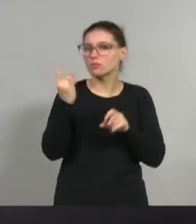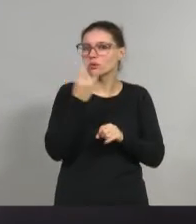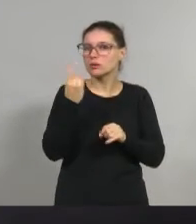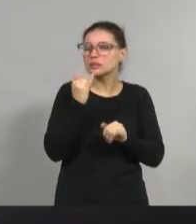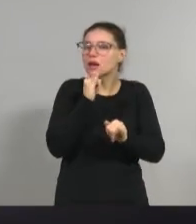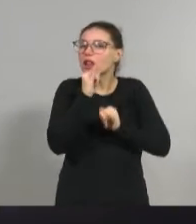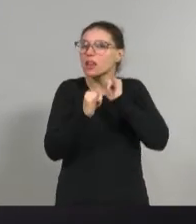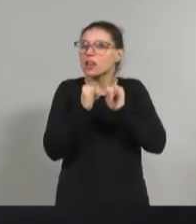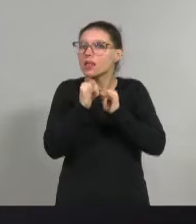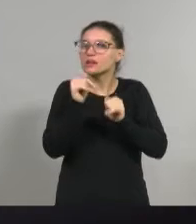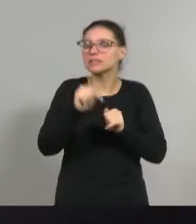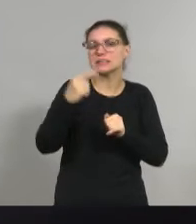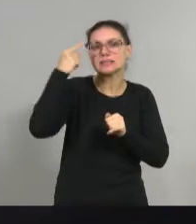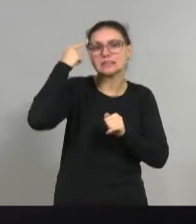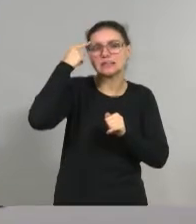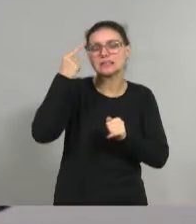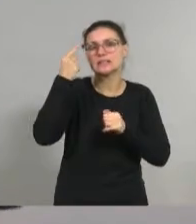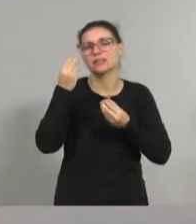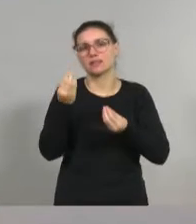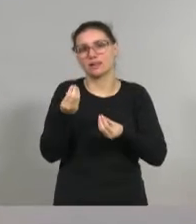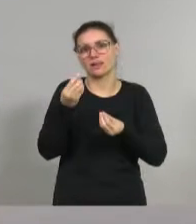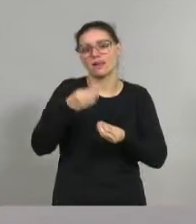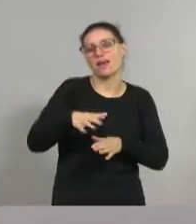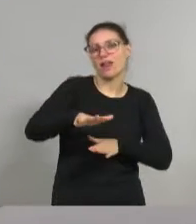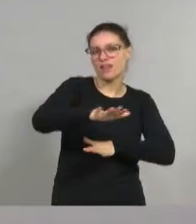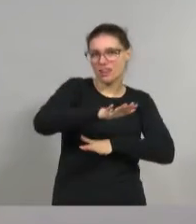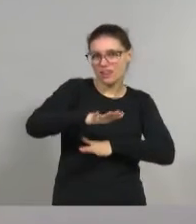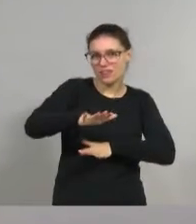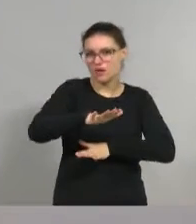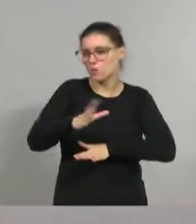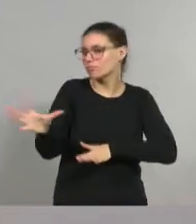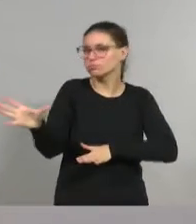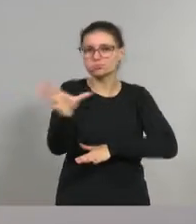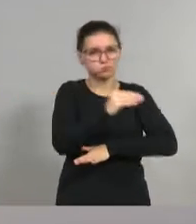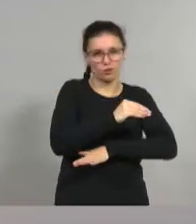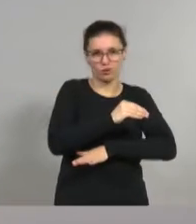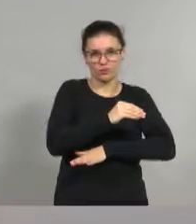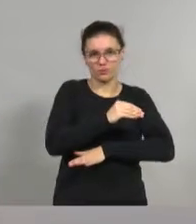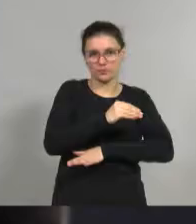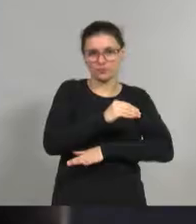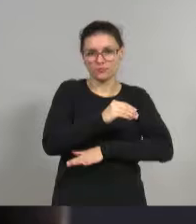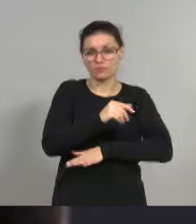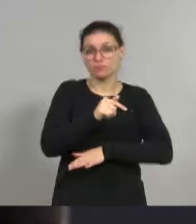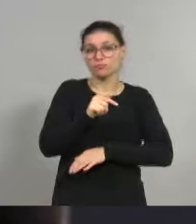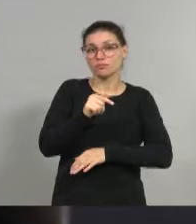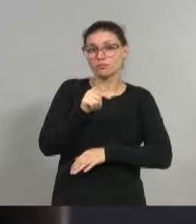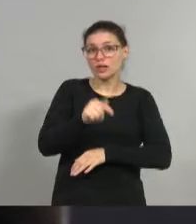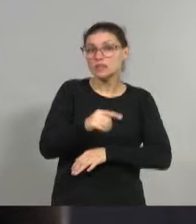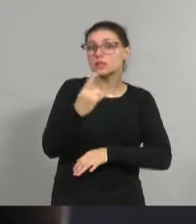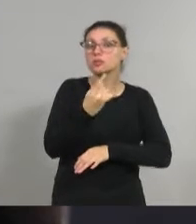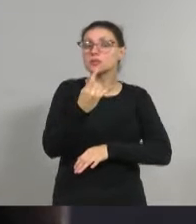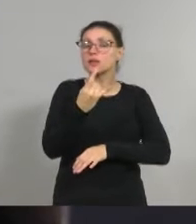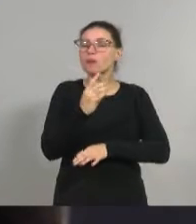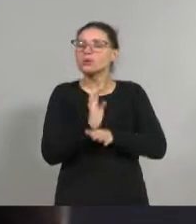intento transmitir esa idea de que acá hay espacio para todas y todos y que es una universidad